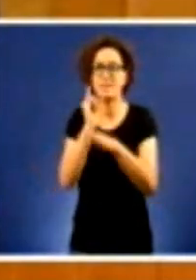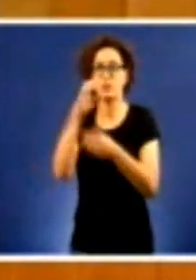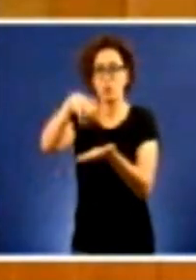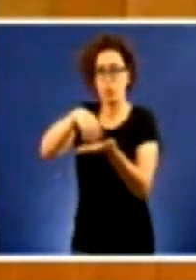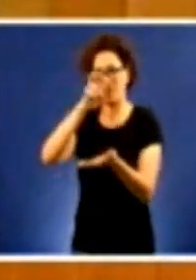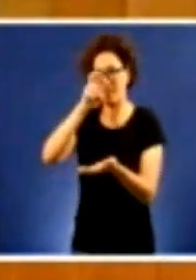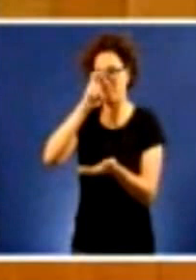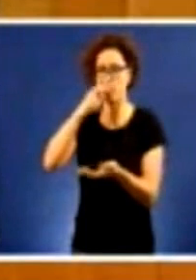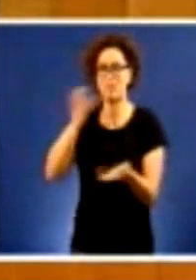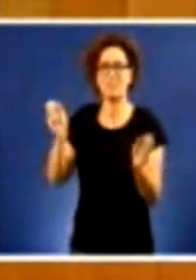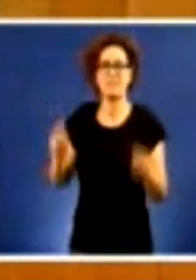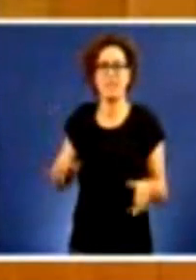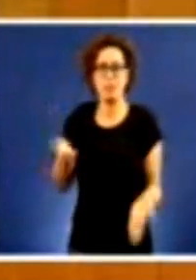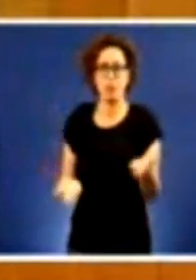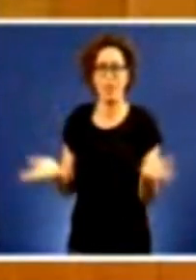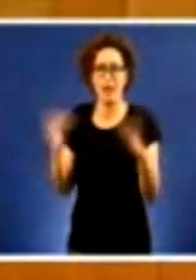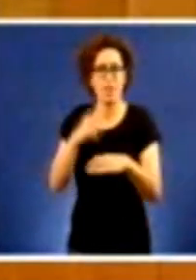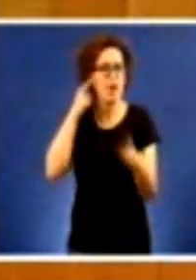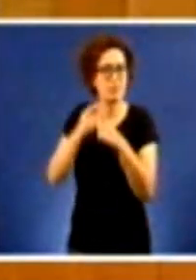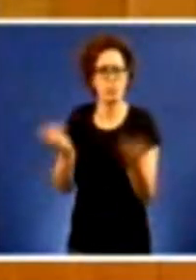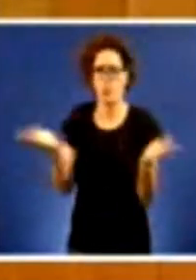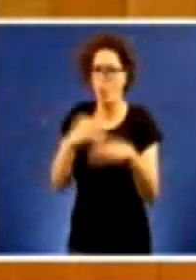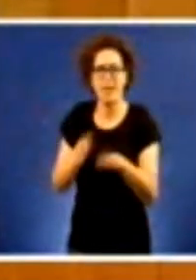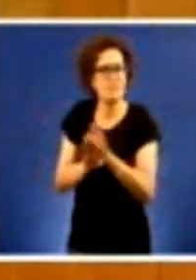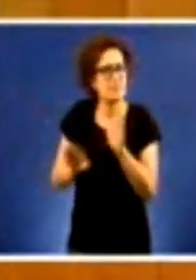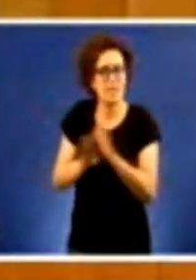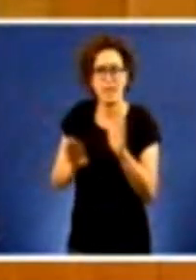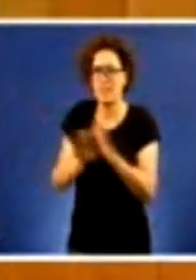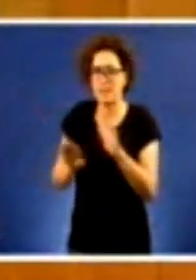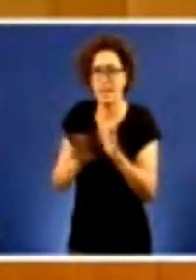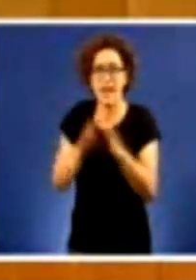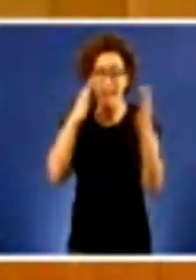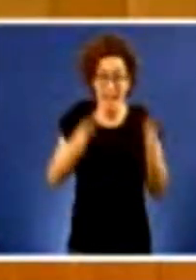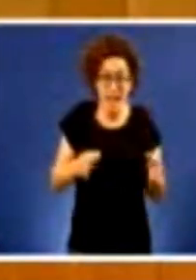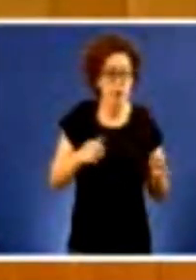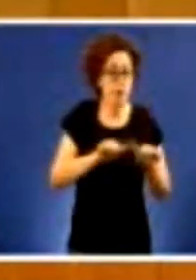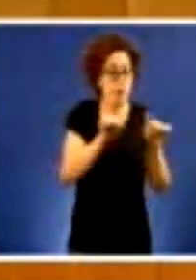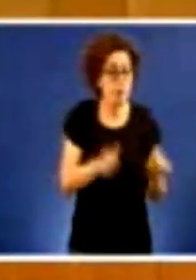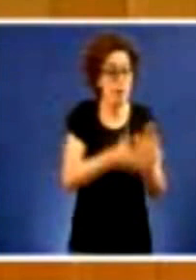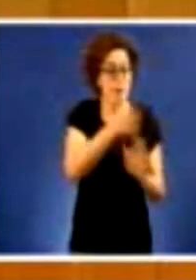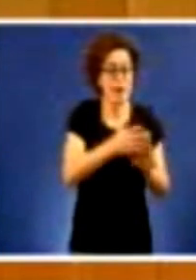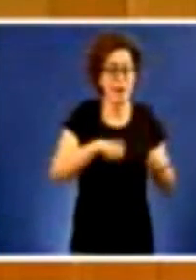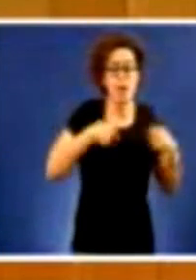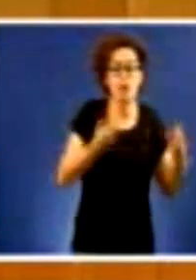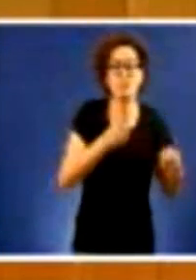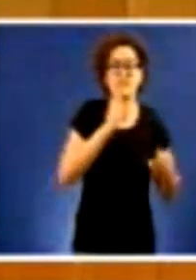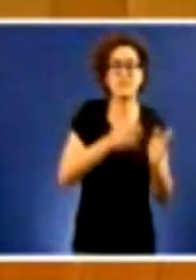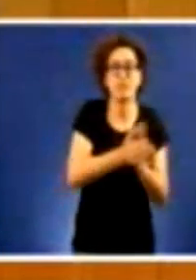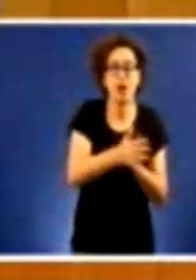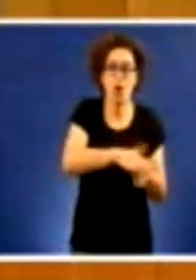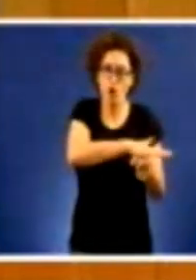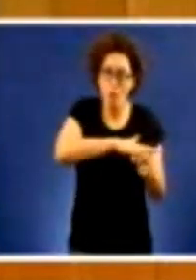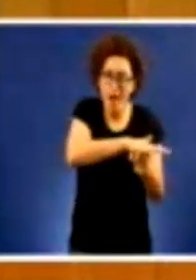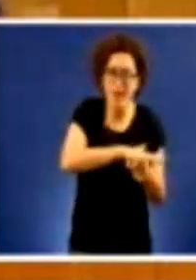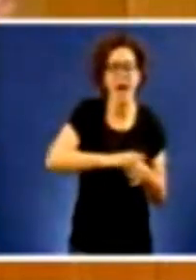antidemocráticas e que non ten sentido seguir mantendo en contra da tendencia natural que son as comarcas que son as áreas